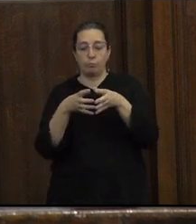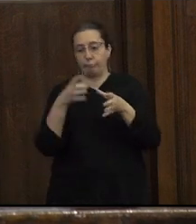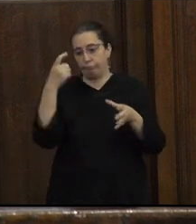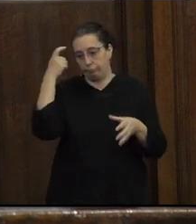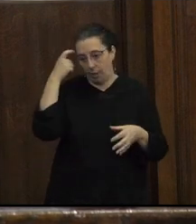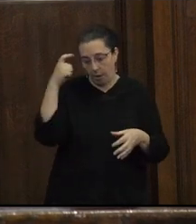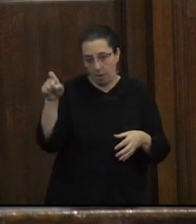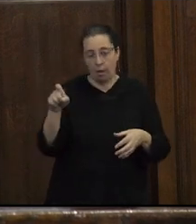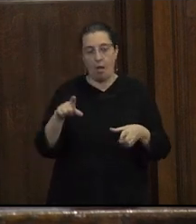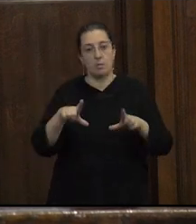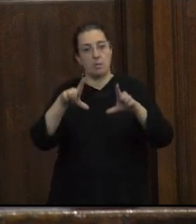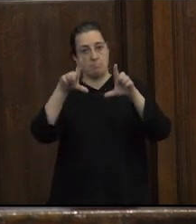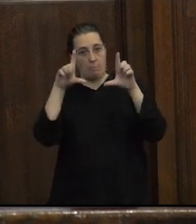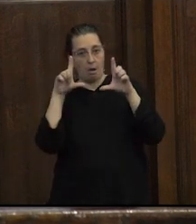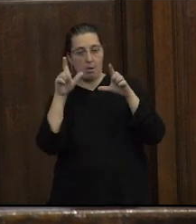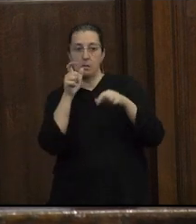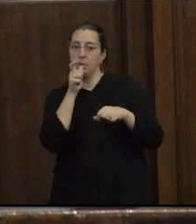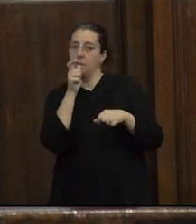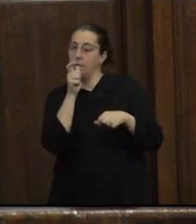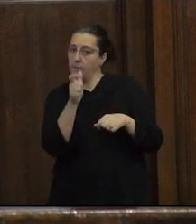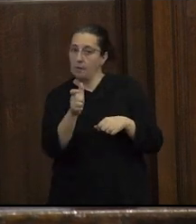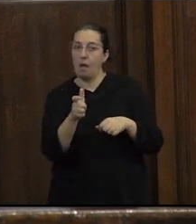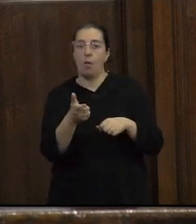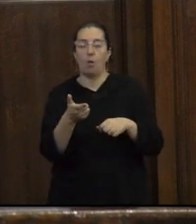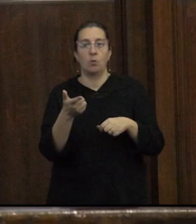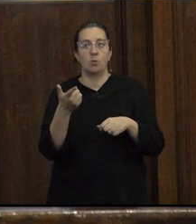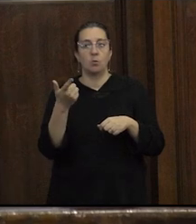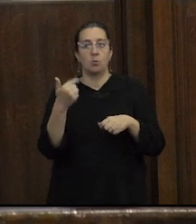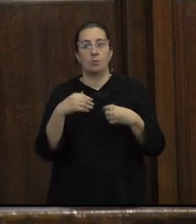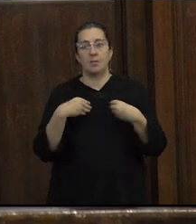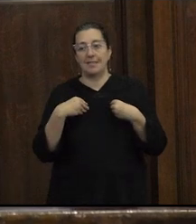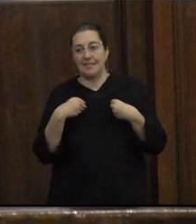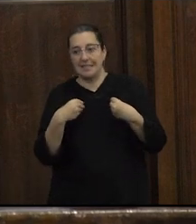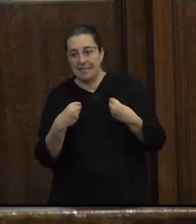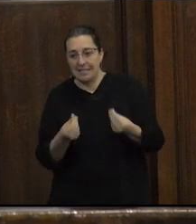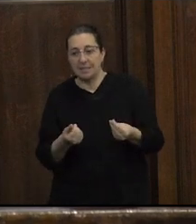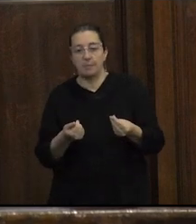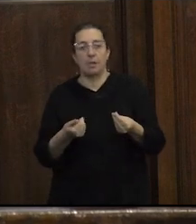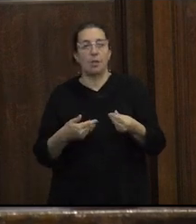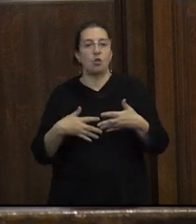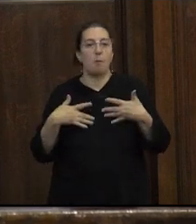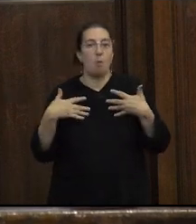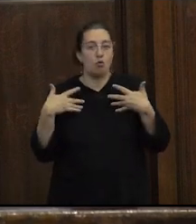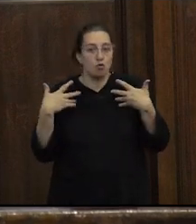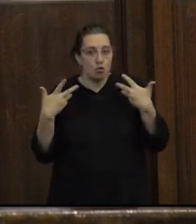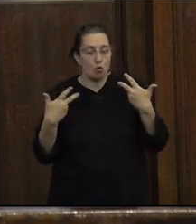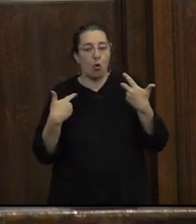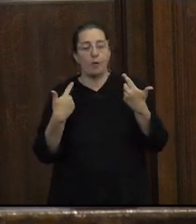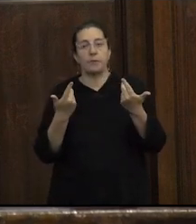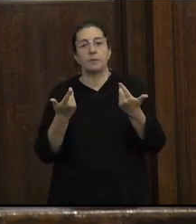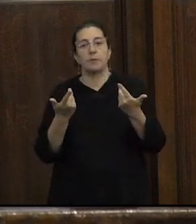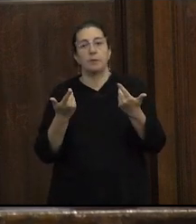imágenes significados que operan sobre los sentimientos las emociones y las subjetividades